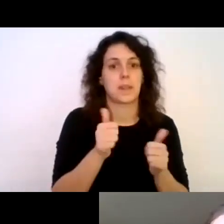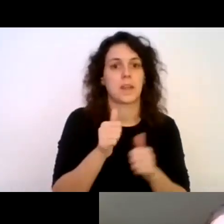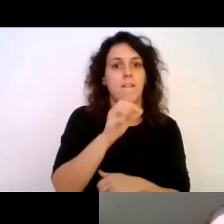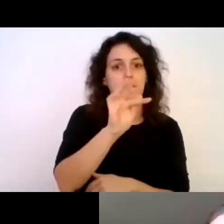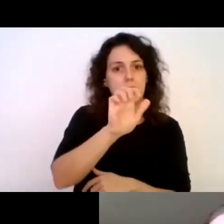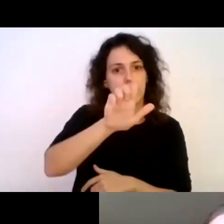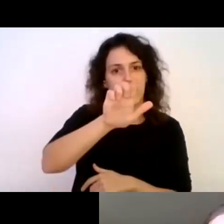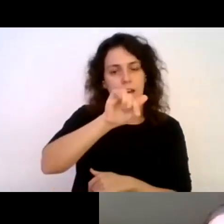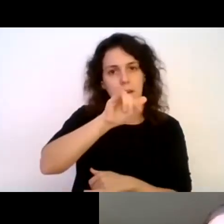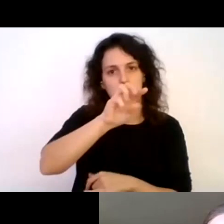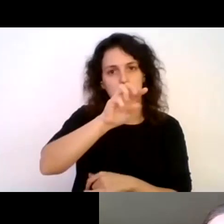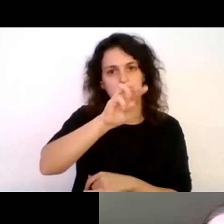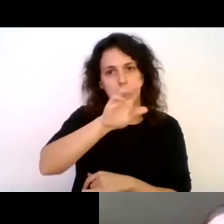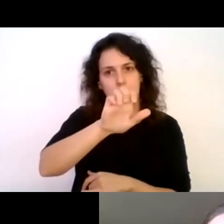Tapia.